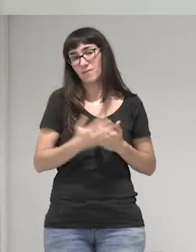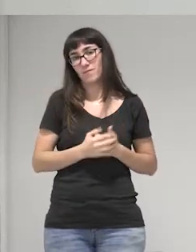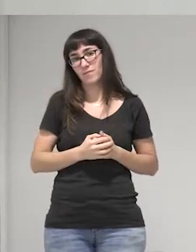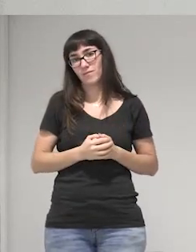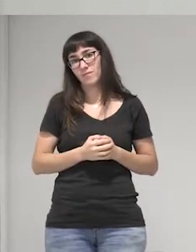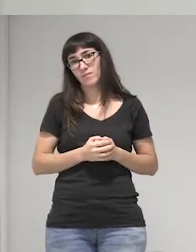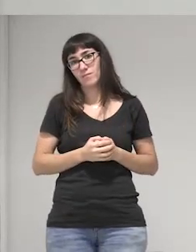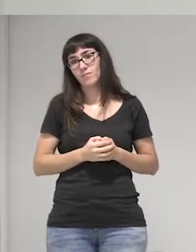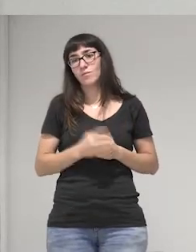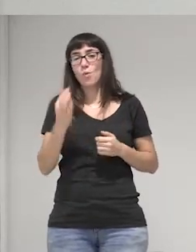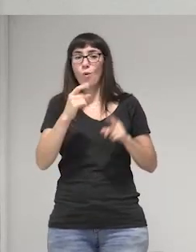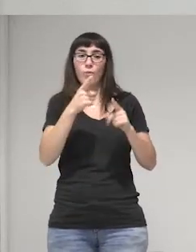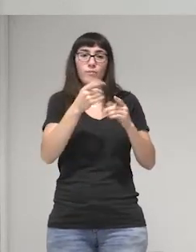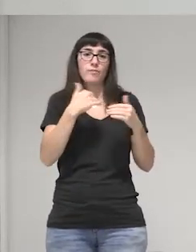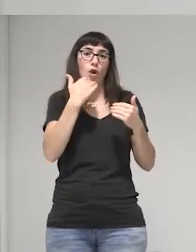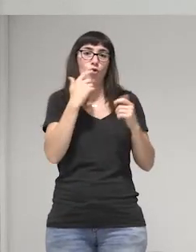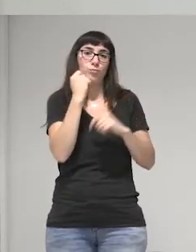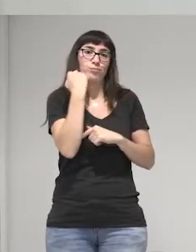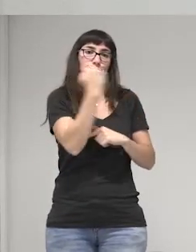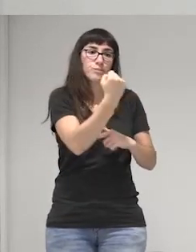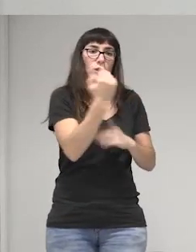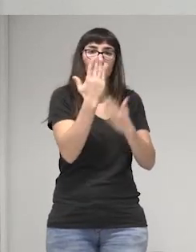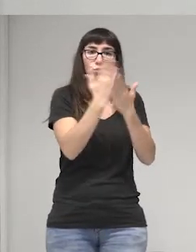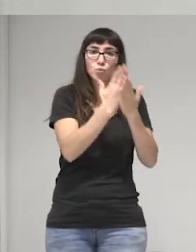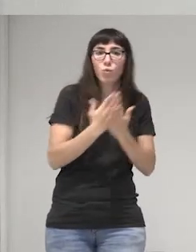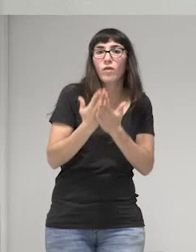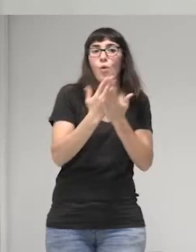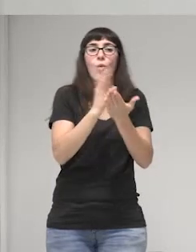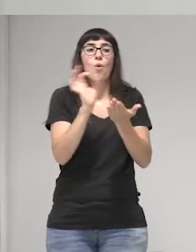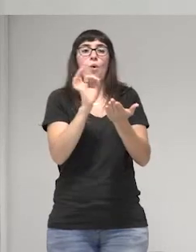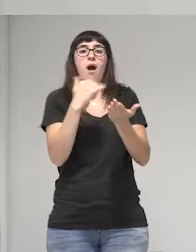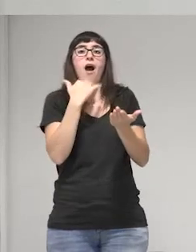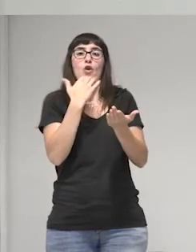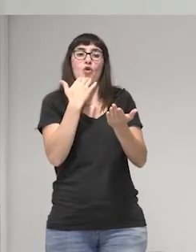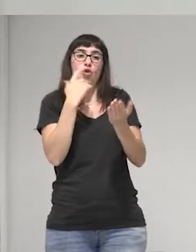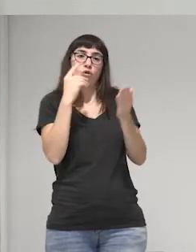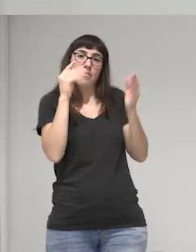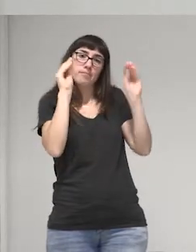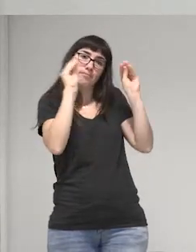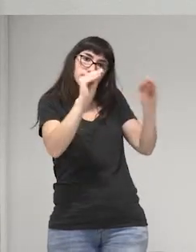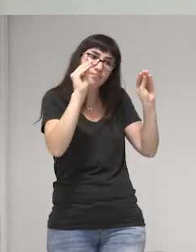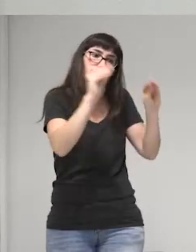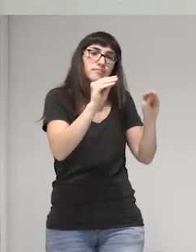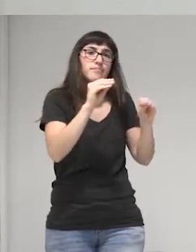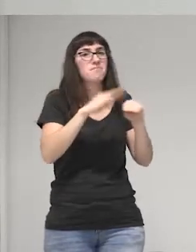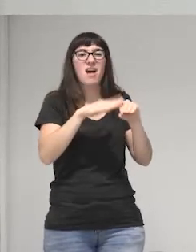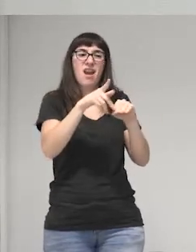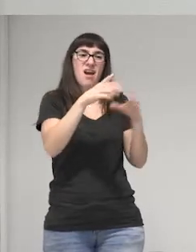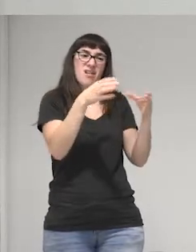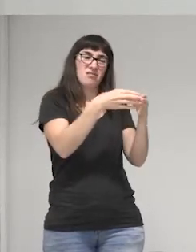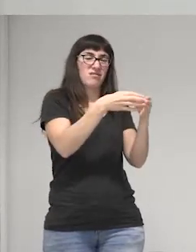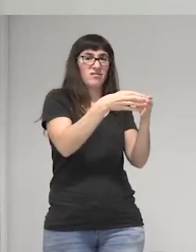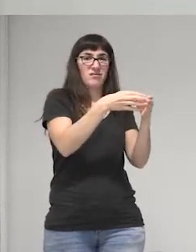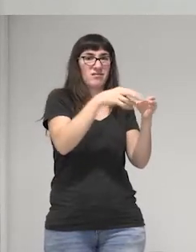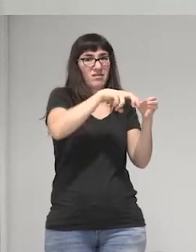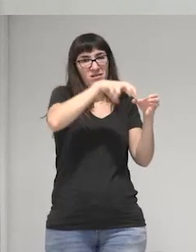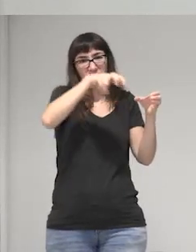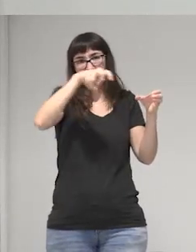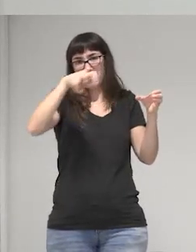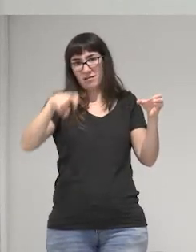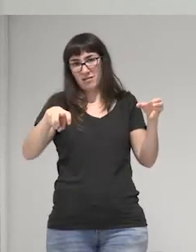estudien paralelamente algo técnico algo pedagógico algo que las vaya a sacar de ese contexto algún día